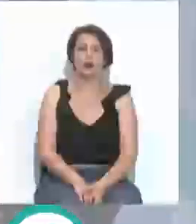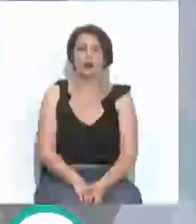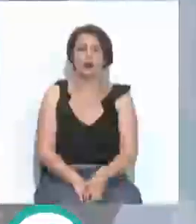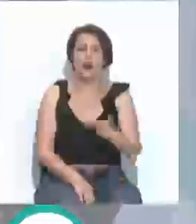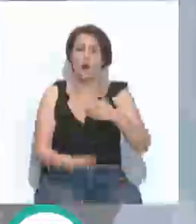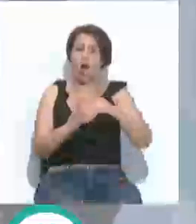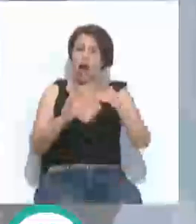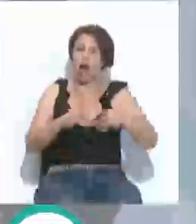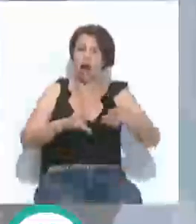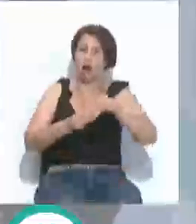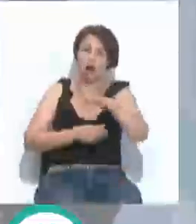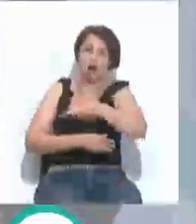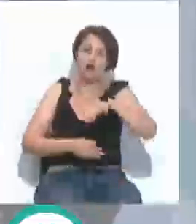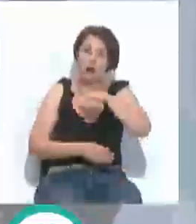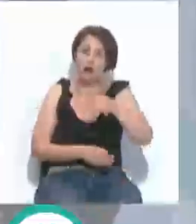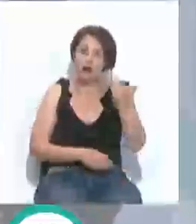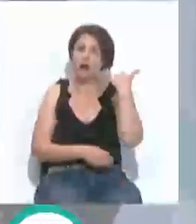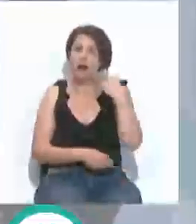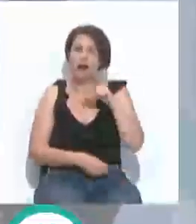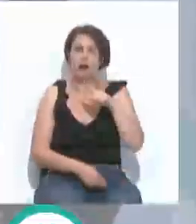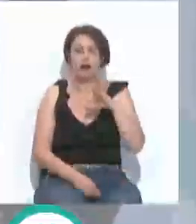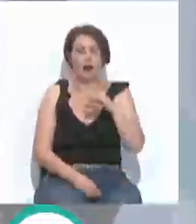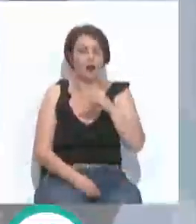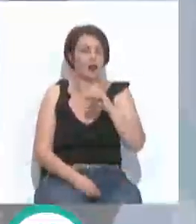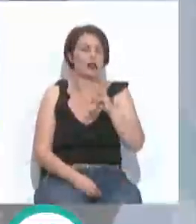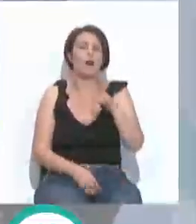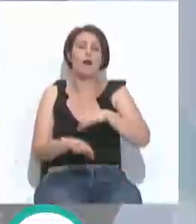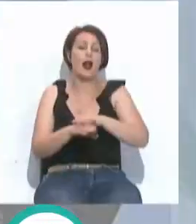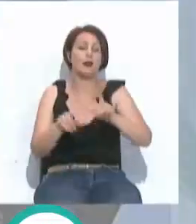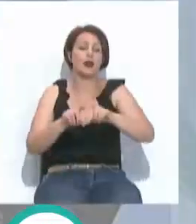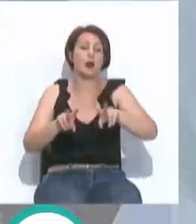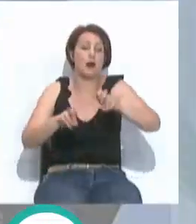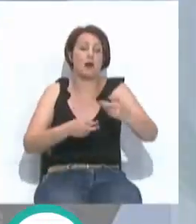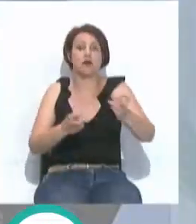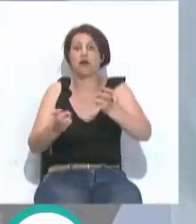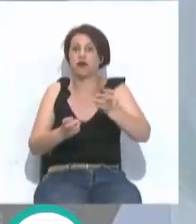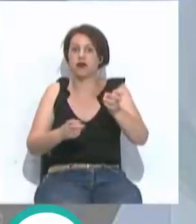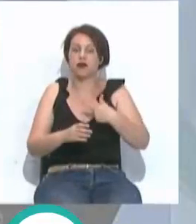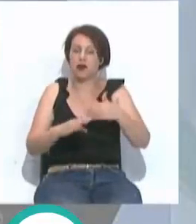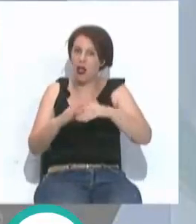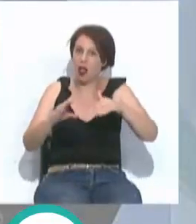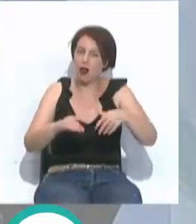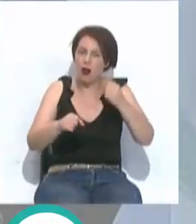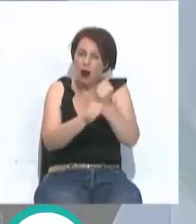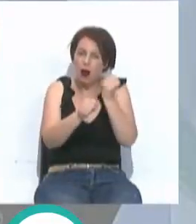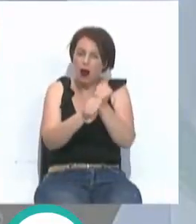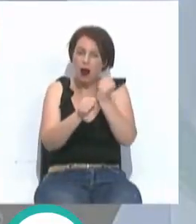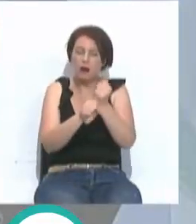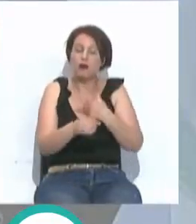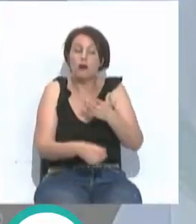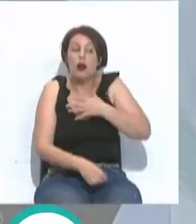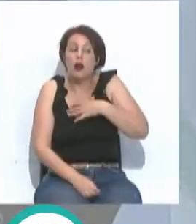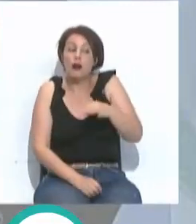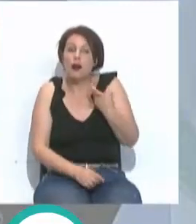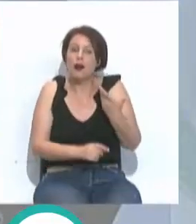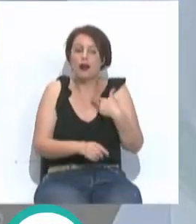Zona Franca adapta los espacios de la antigua Altadis para estimular la llegada de nuevas empresas. Desde el consorcio fiscal se trabaja con la posibilidad